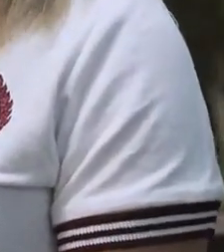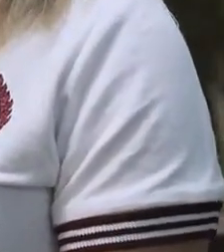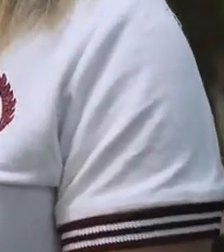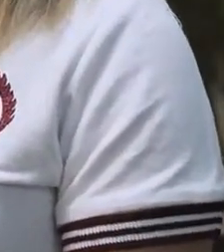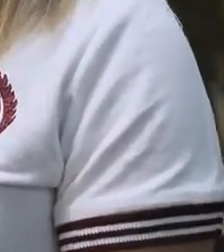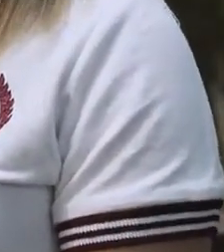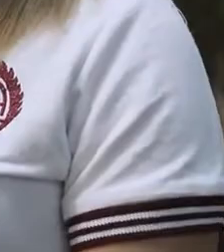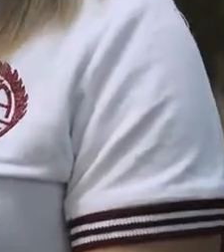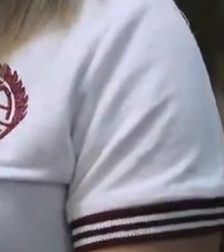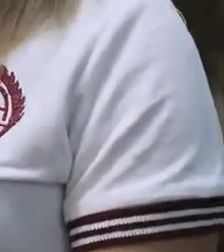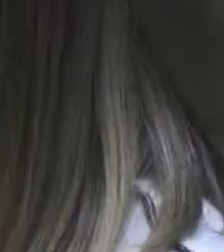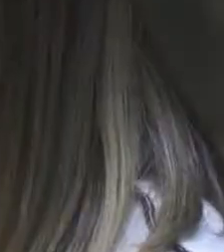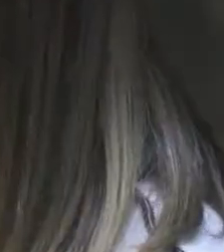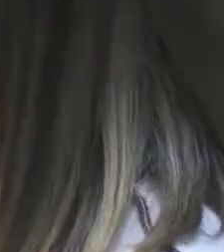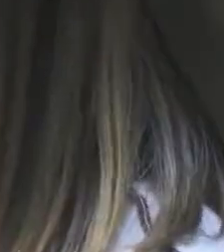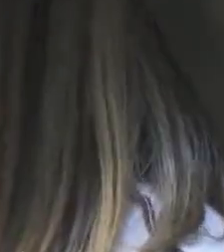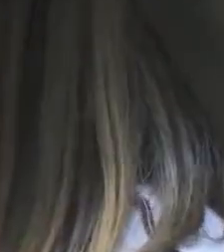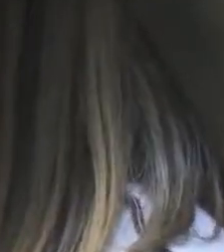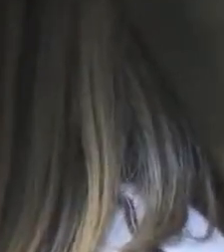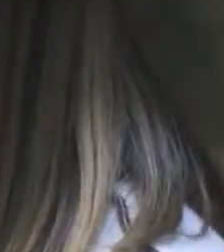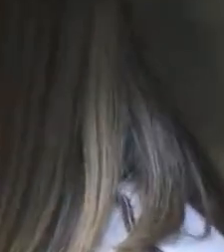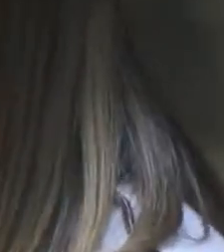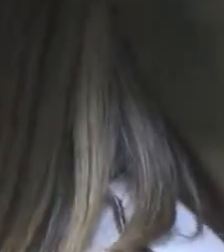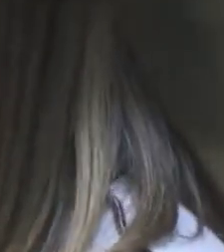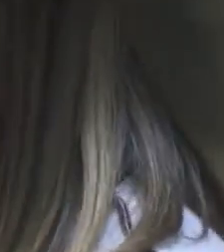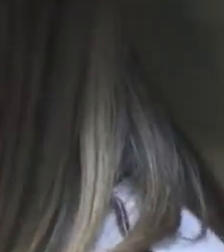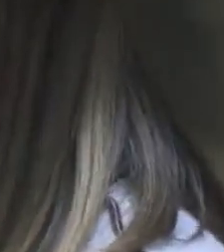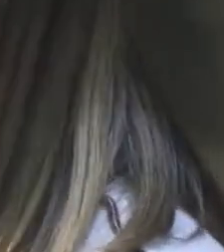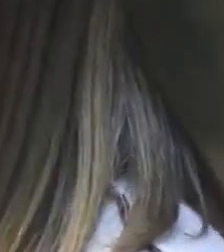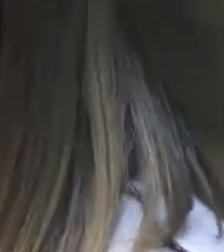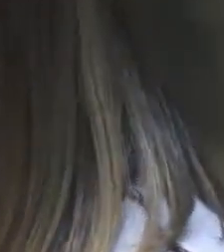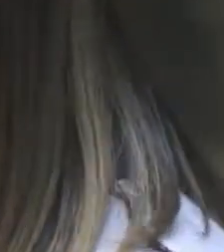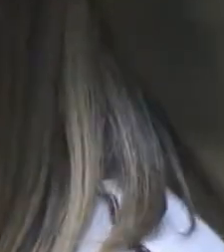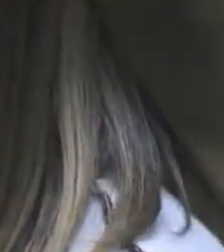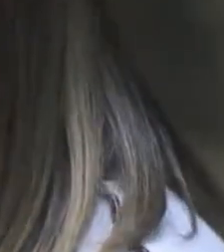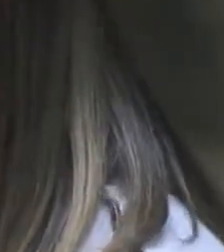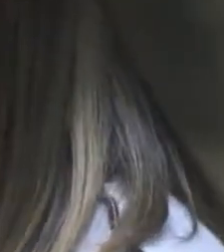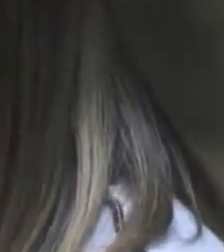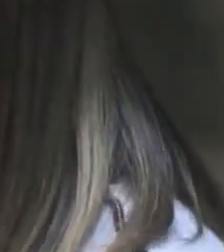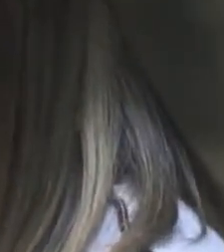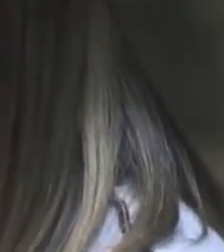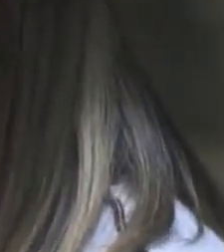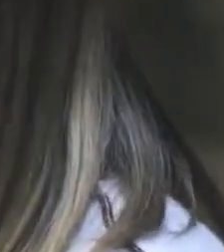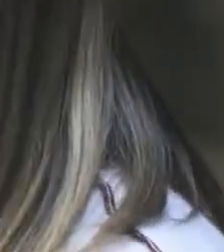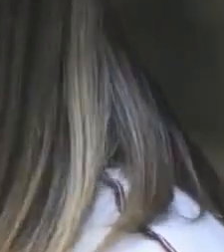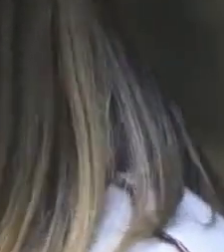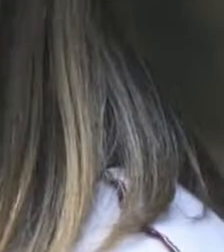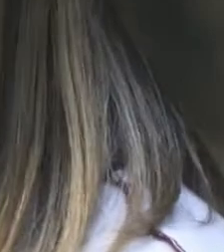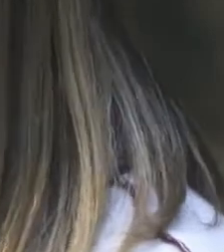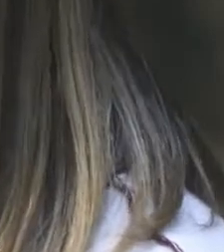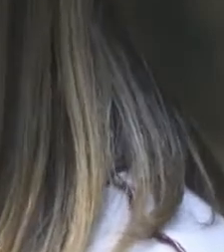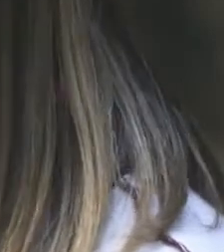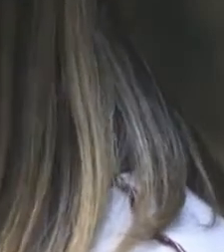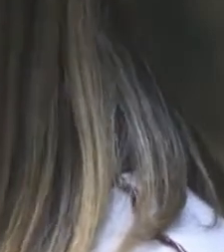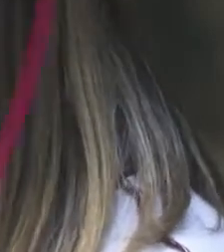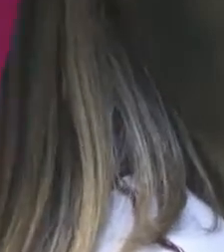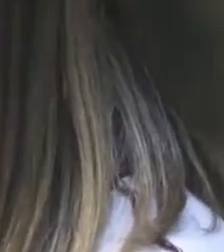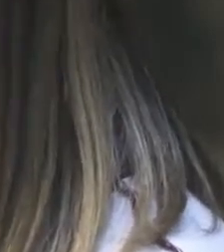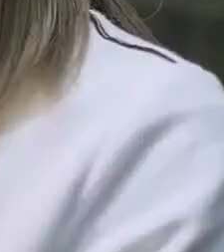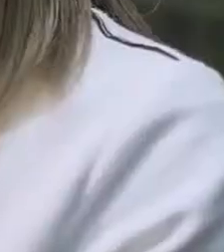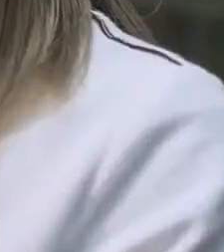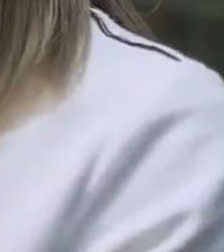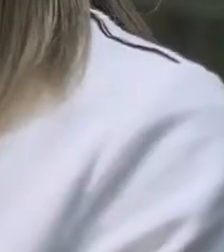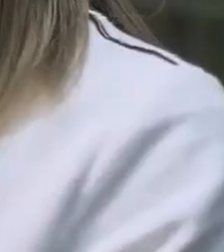vocacional, la carrera aquí en la ESCA como contadora pública, mi maestría en Administración de Negocios y mi doctorado en Ciencias